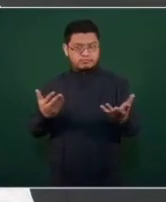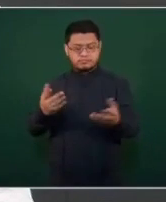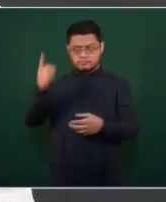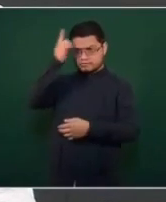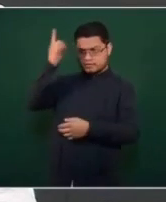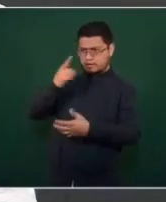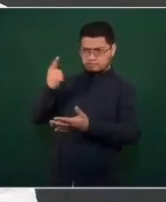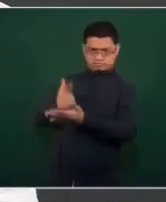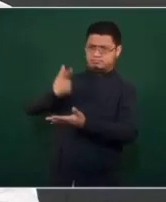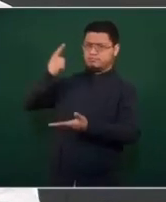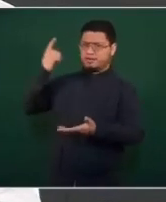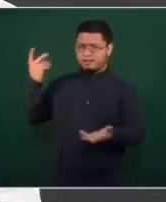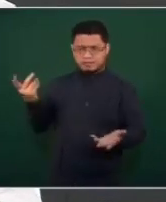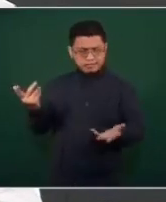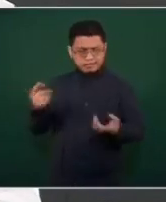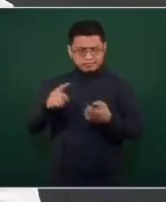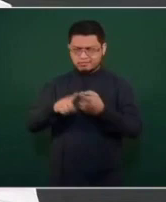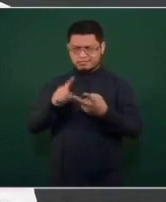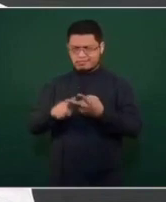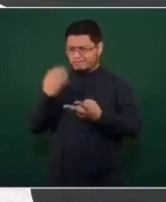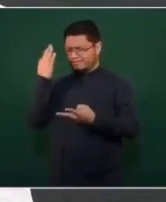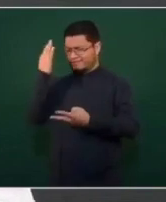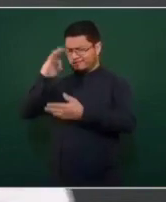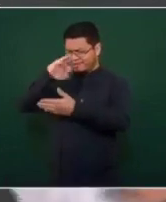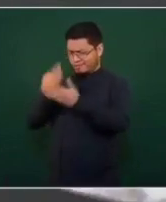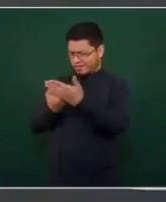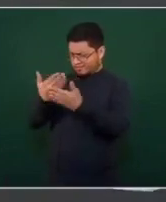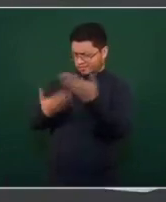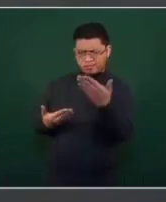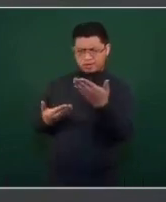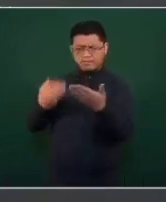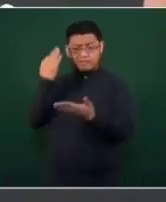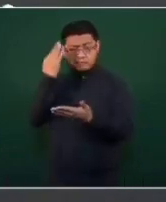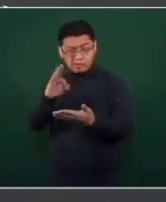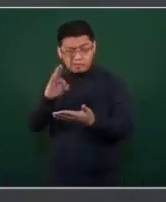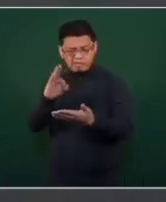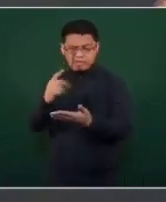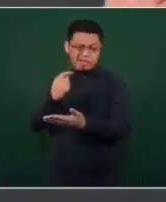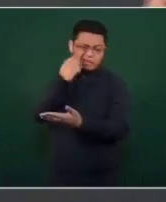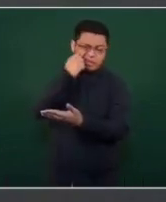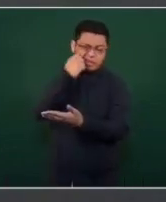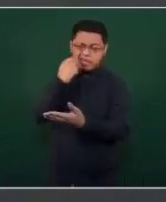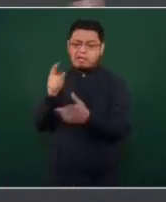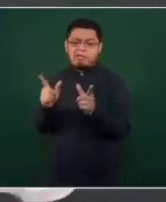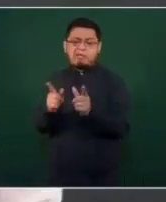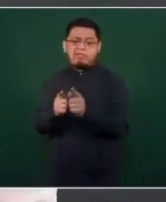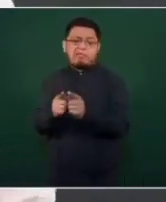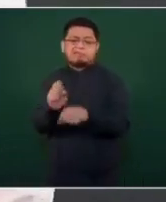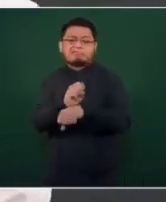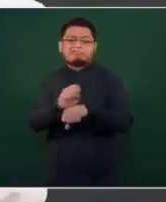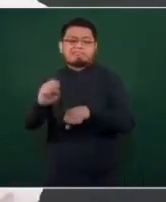la elaboración de facturas falsas, todo esto que se implementó, que se